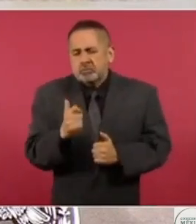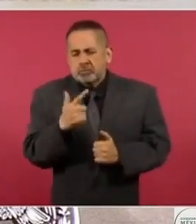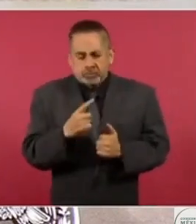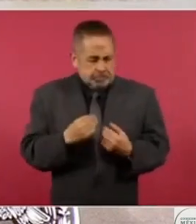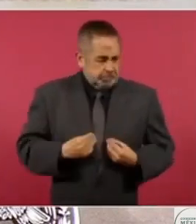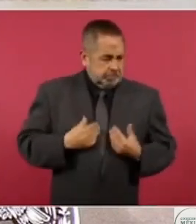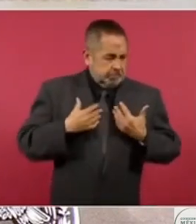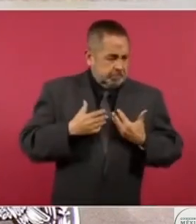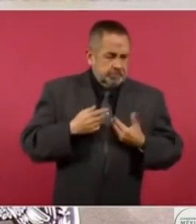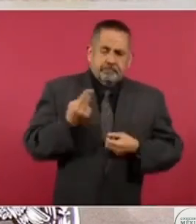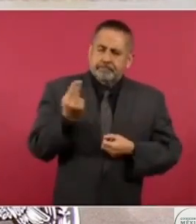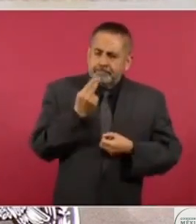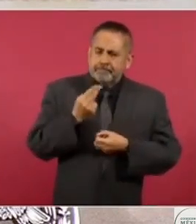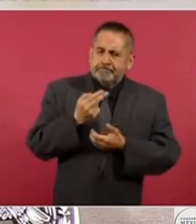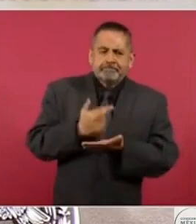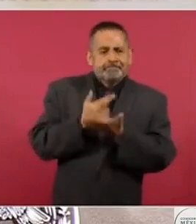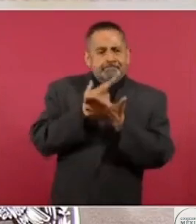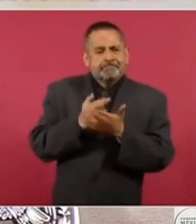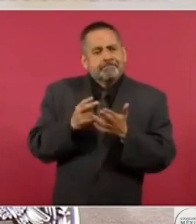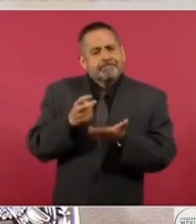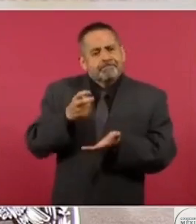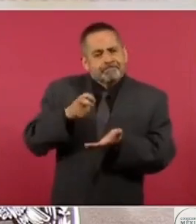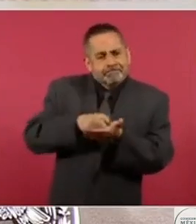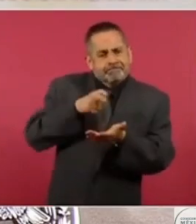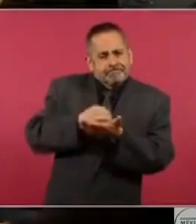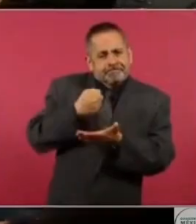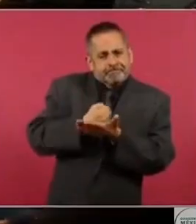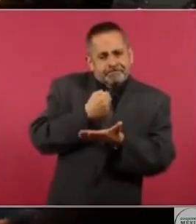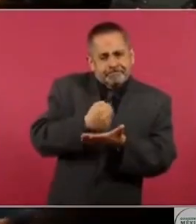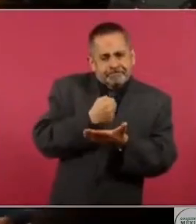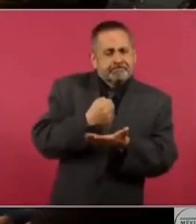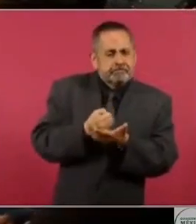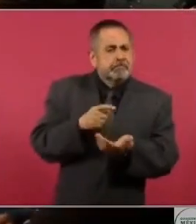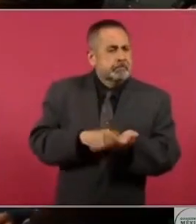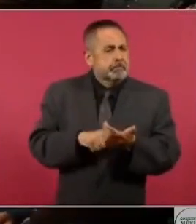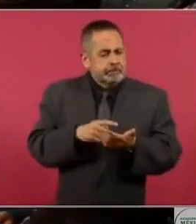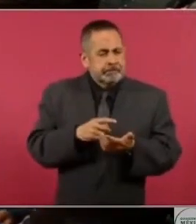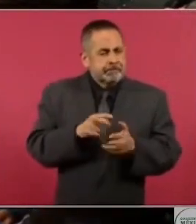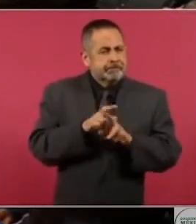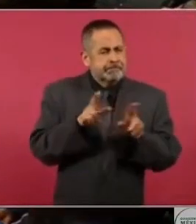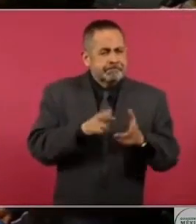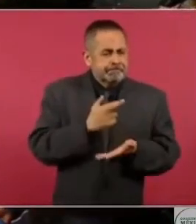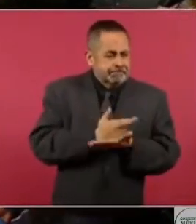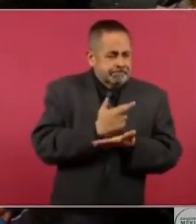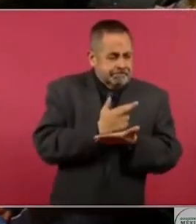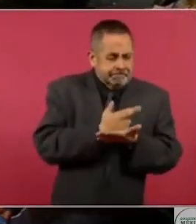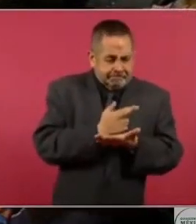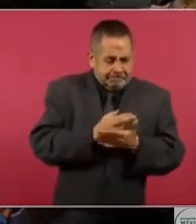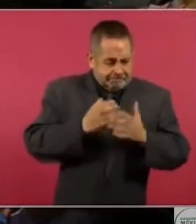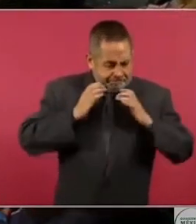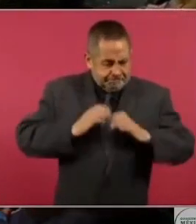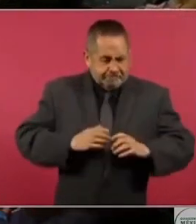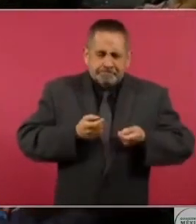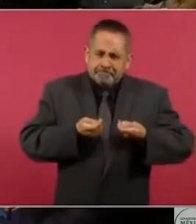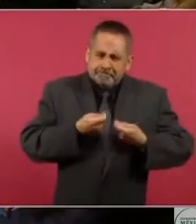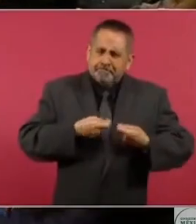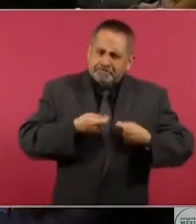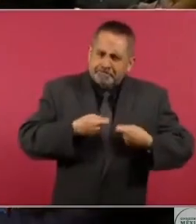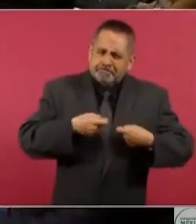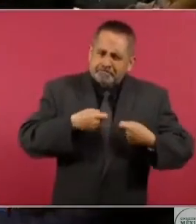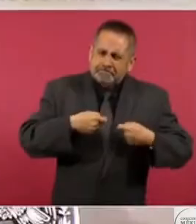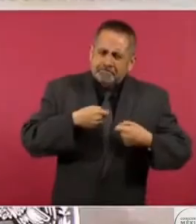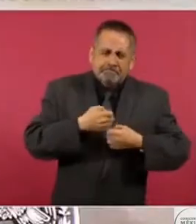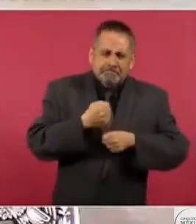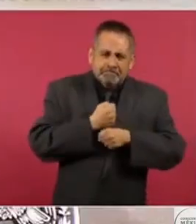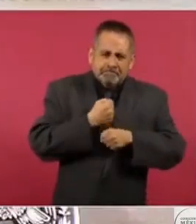requieren rehabilitaciones, precisamente donde se utiliza mucho una rehabilitación muscular, una rehabilitación